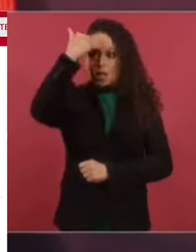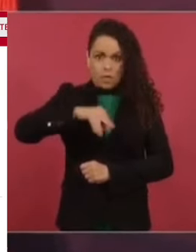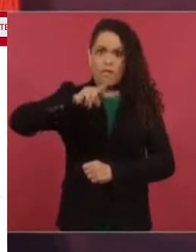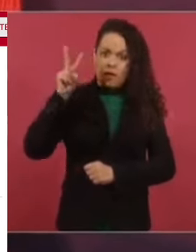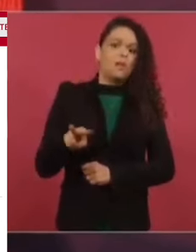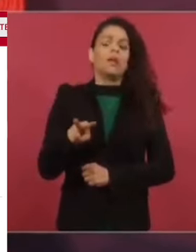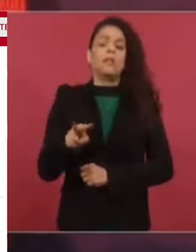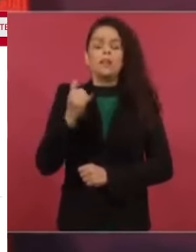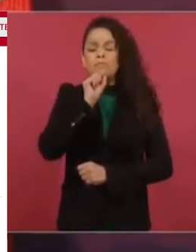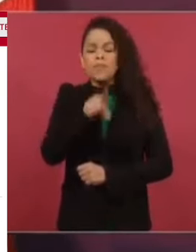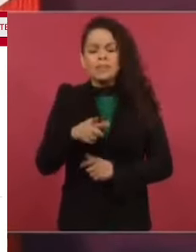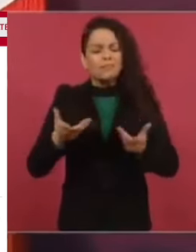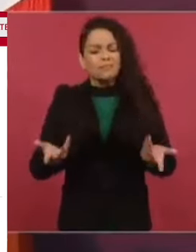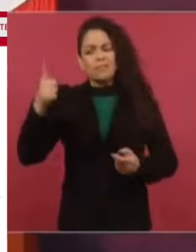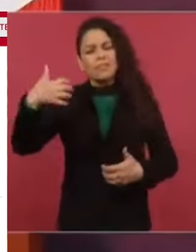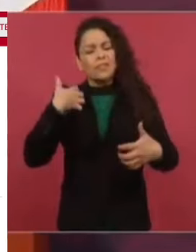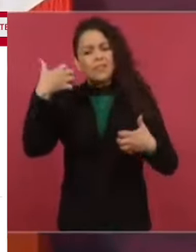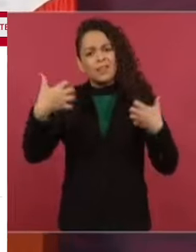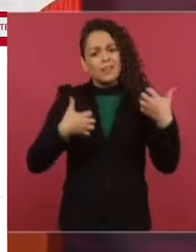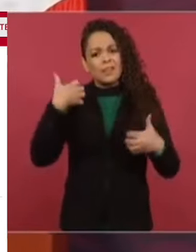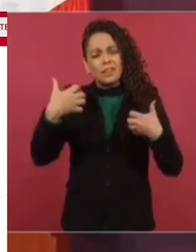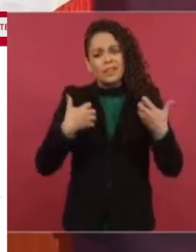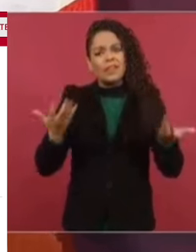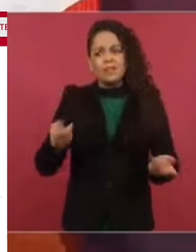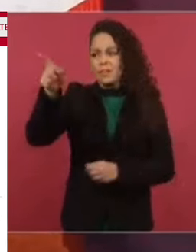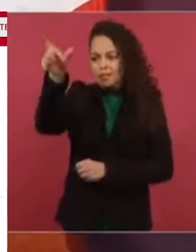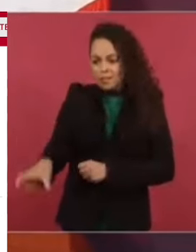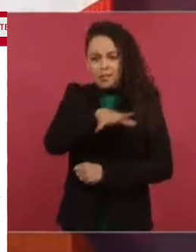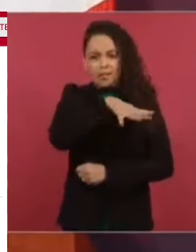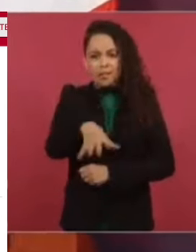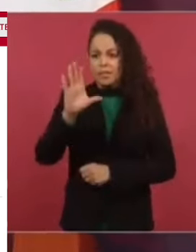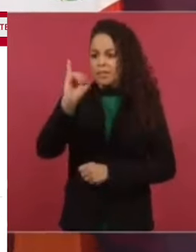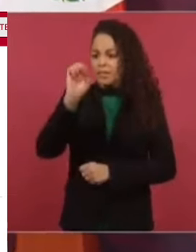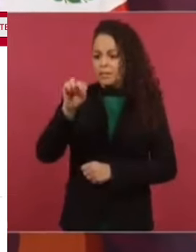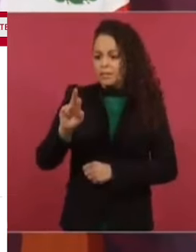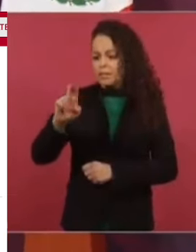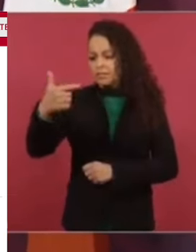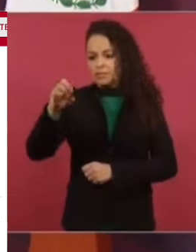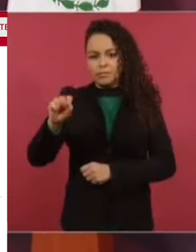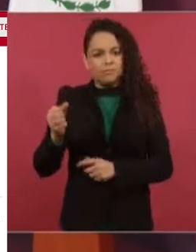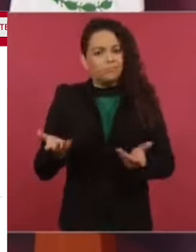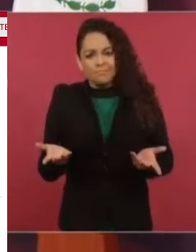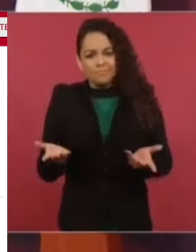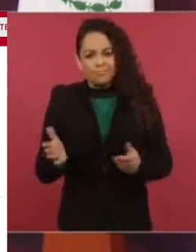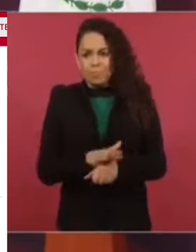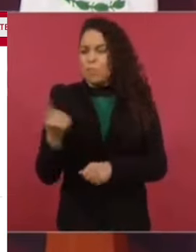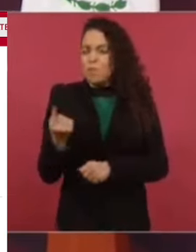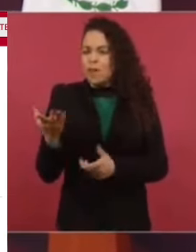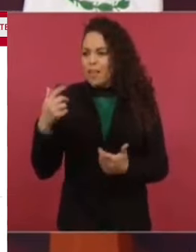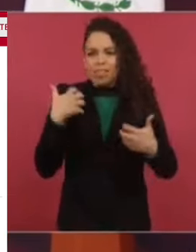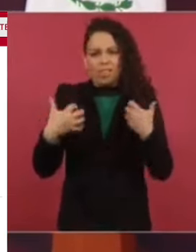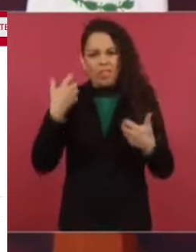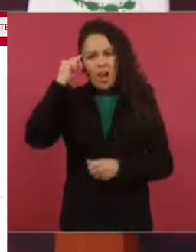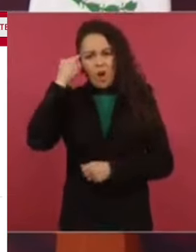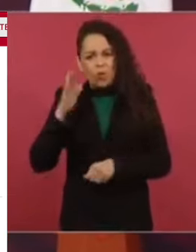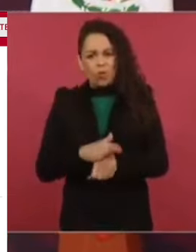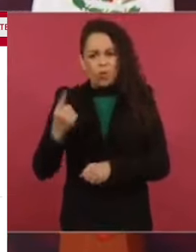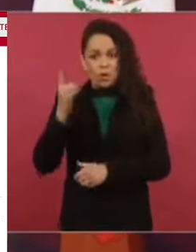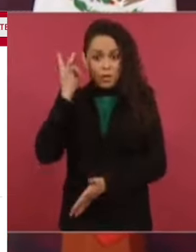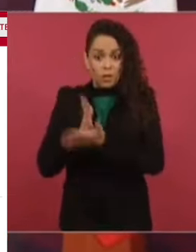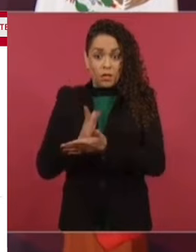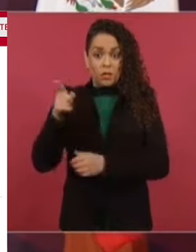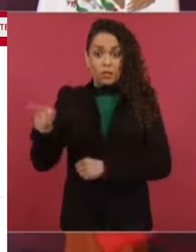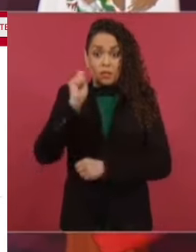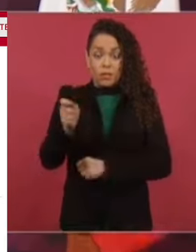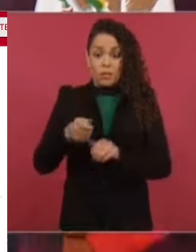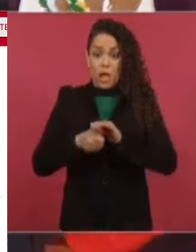¿por qué les molesta lo del general Cienfuegos? No es solo por lo de